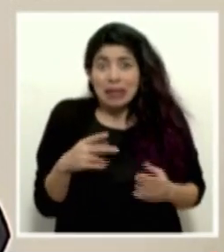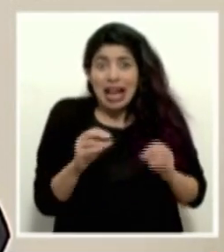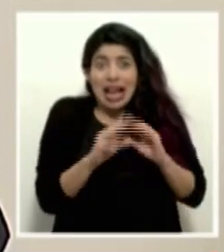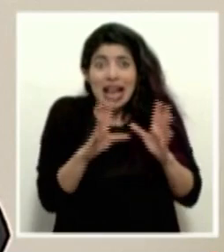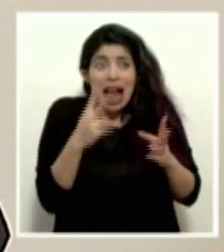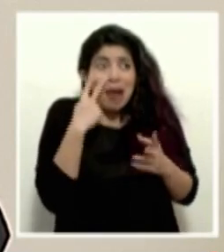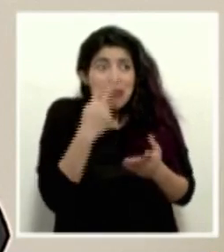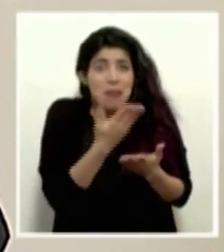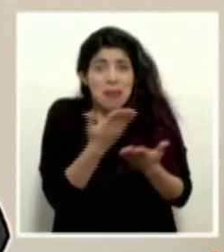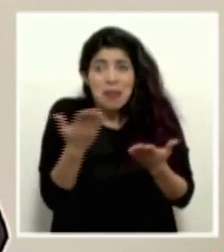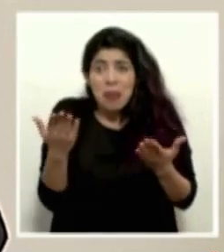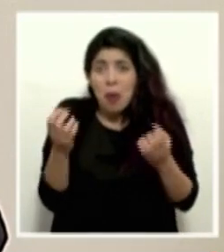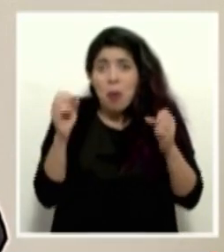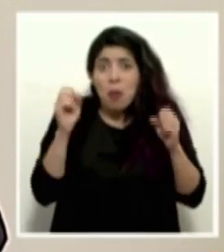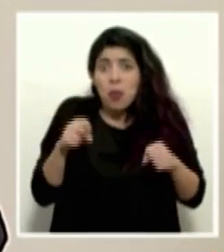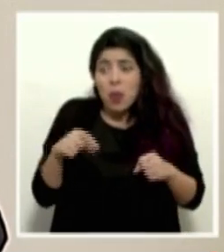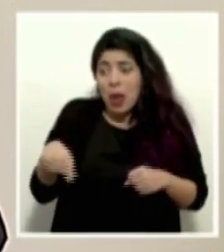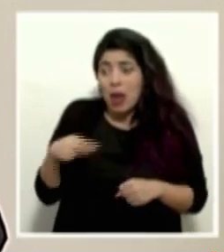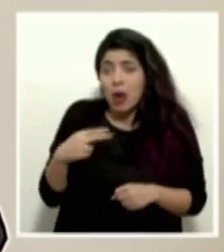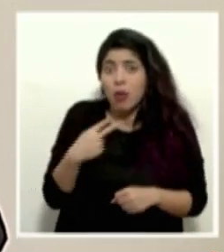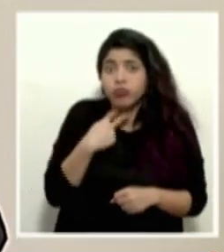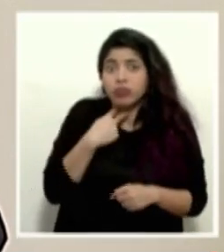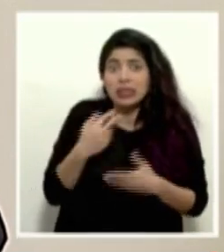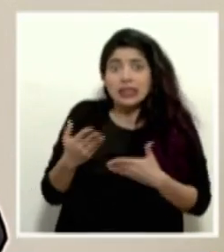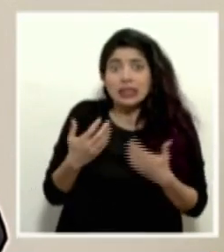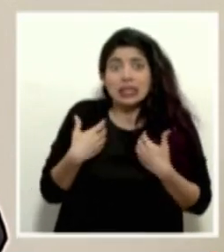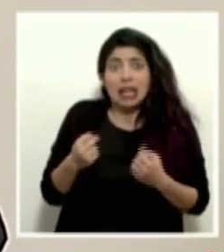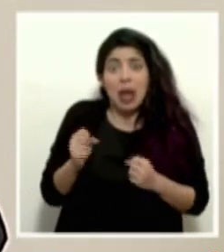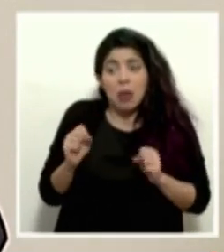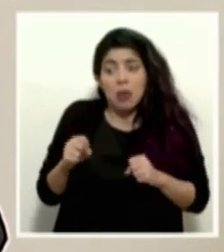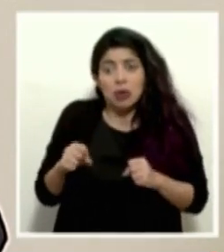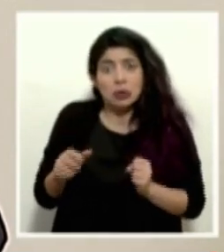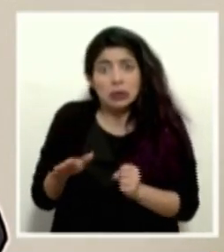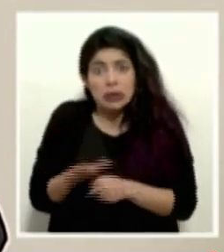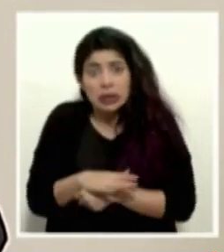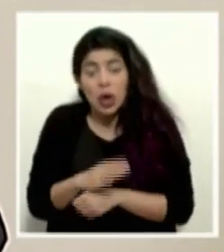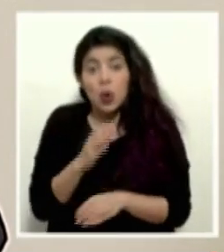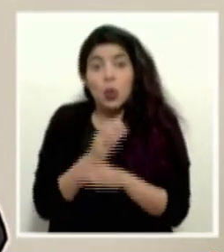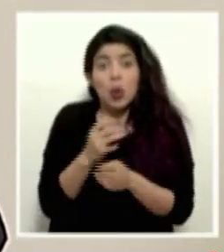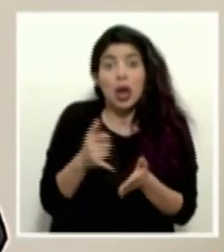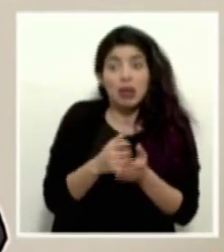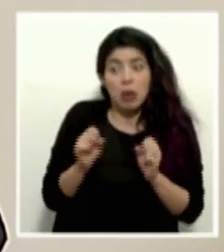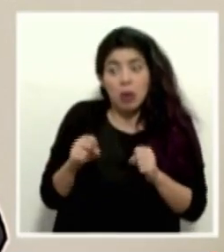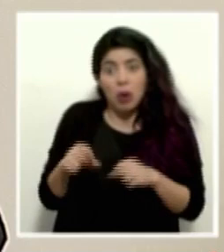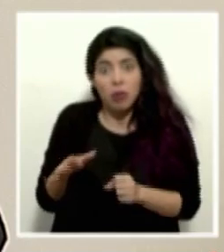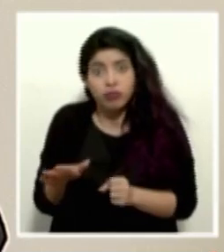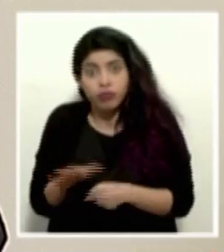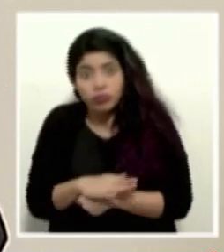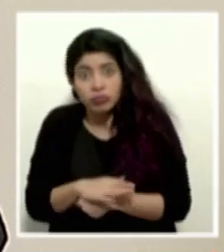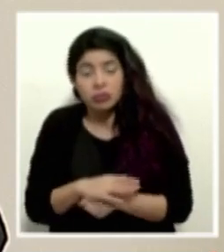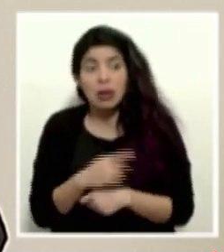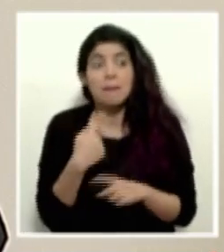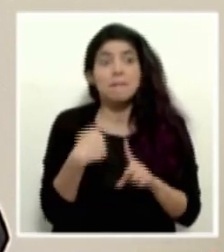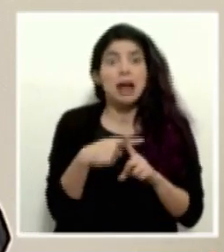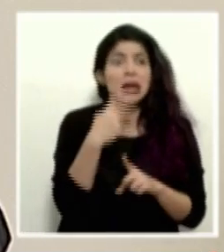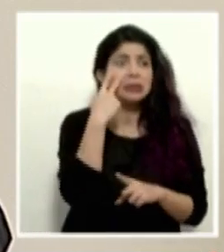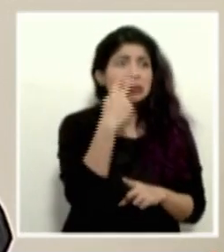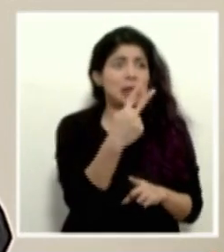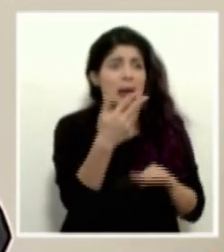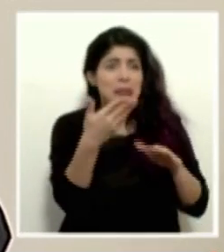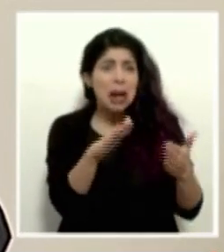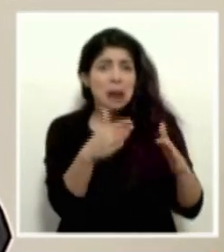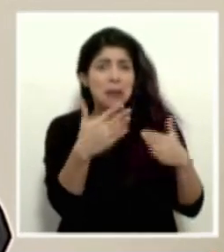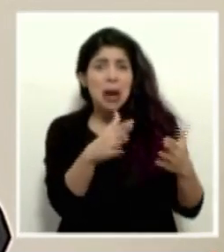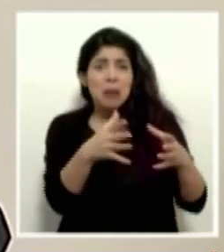clara de que se nos pueden colapsar los servicios de salud, especialmente las unidades de cuidados intensivos, y cuando vamos a empezar a ver que la